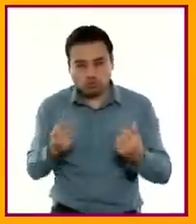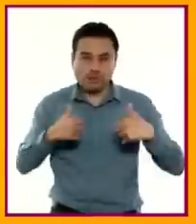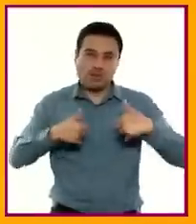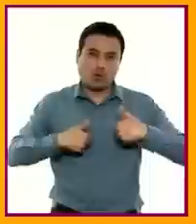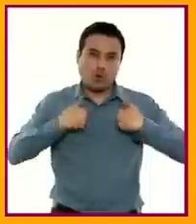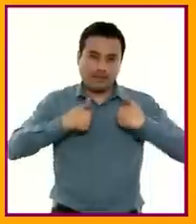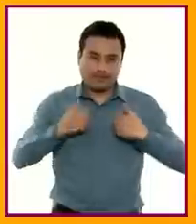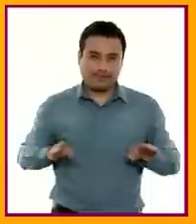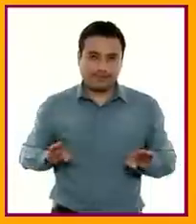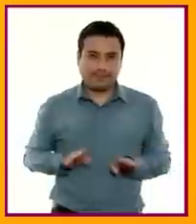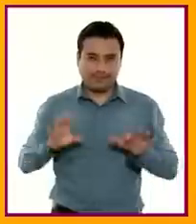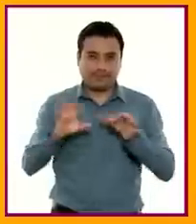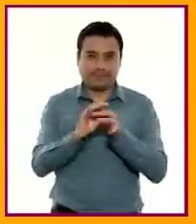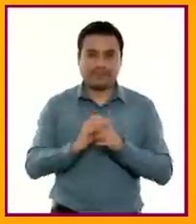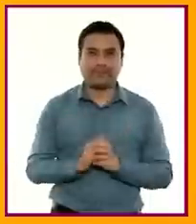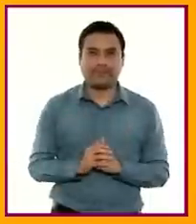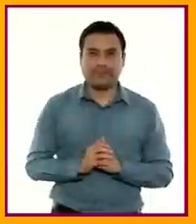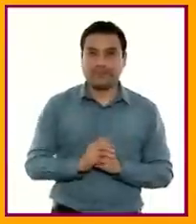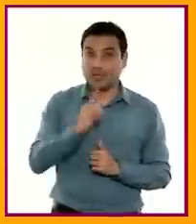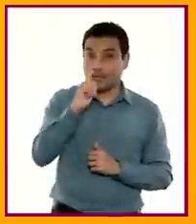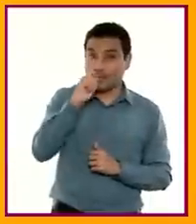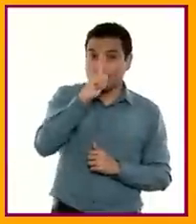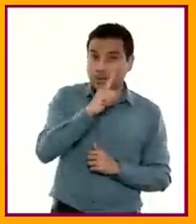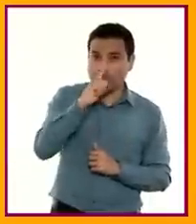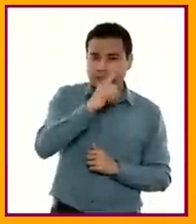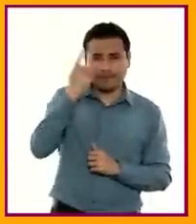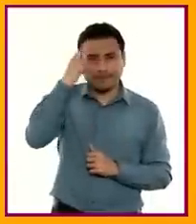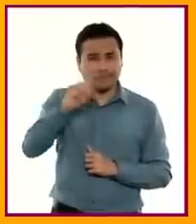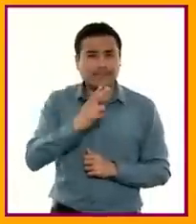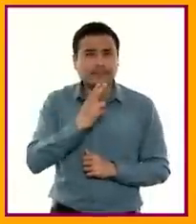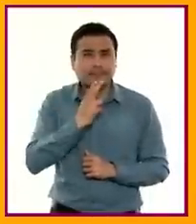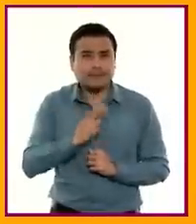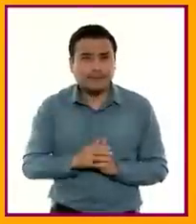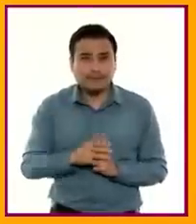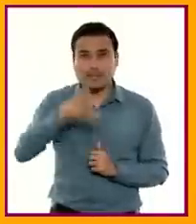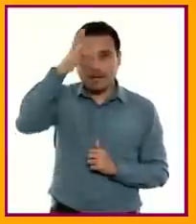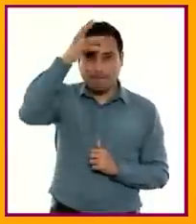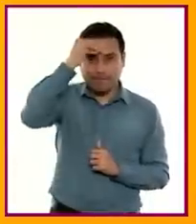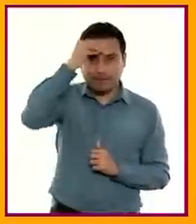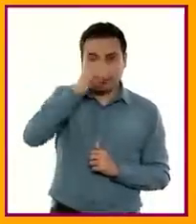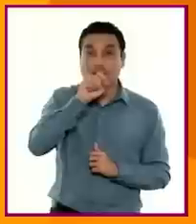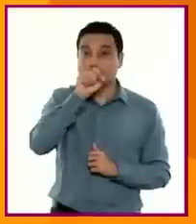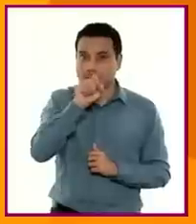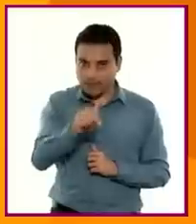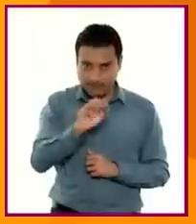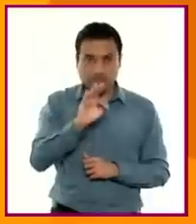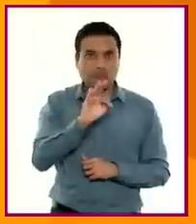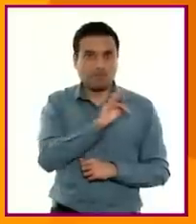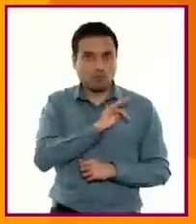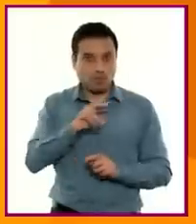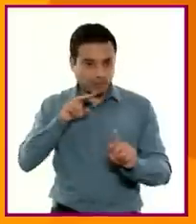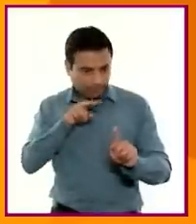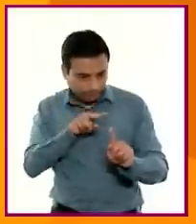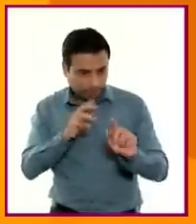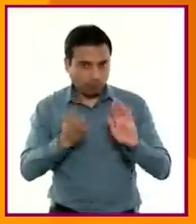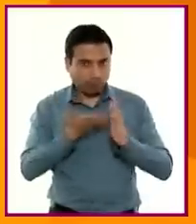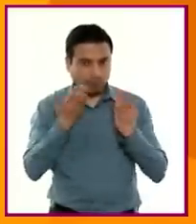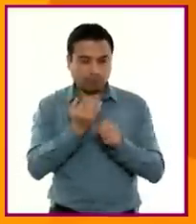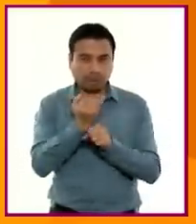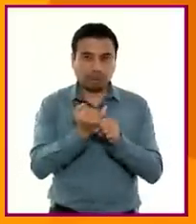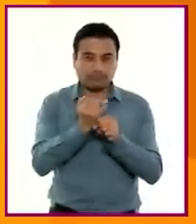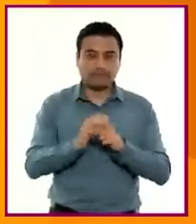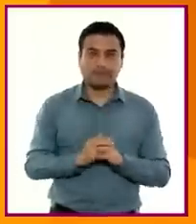ese sentido, los lenguajes son tanto un medio para el aprendizaje como un objeto de estudio. Las prácticas sociales de los